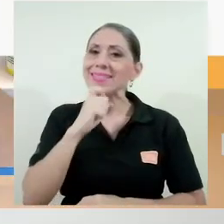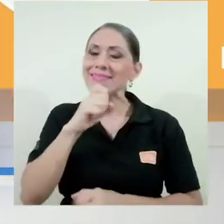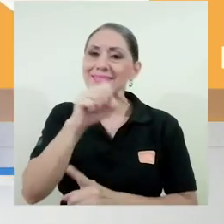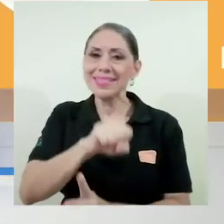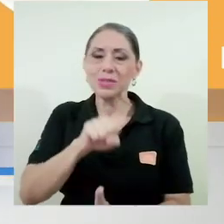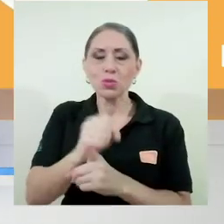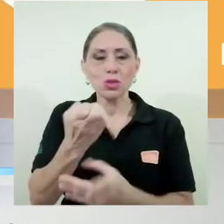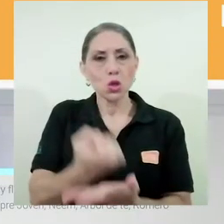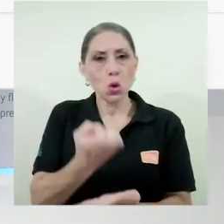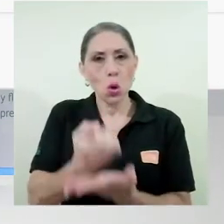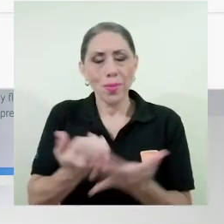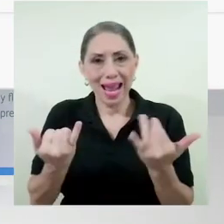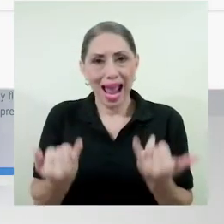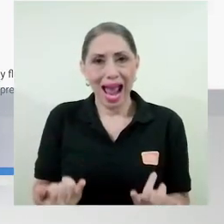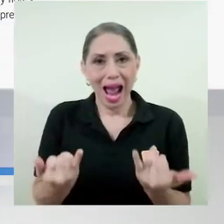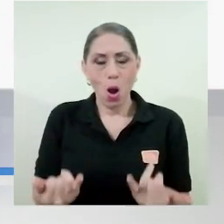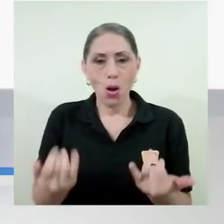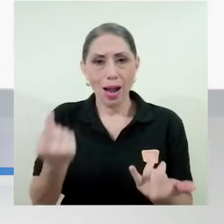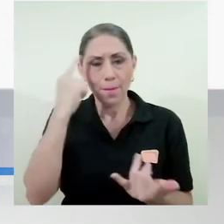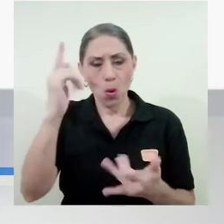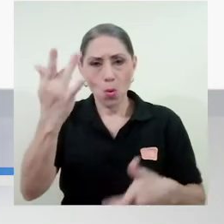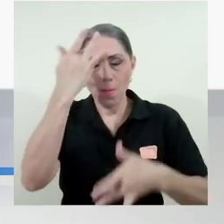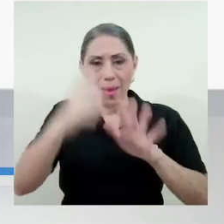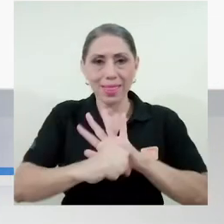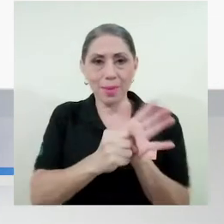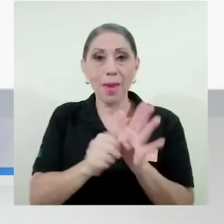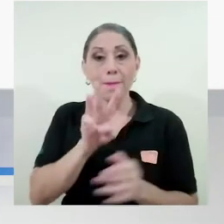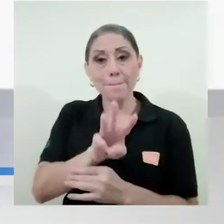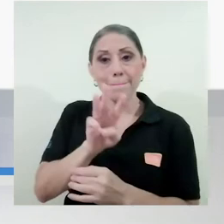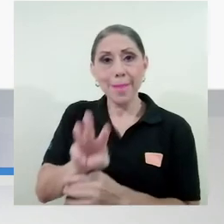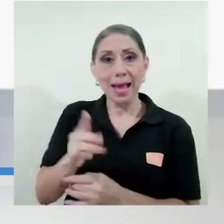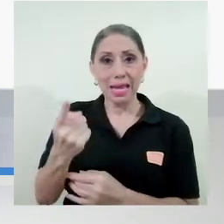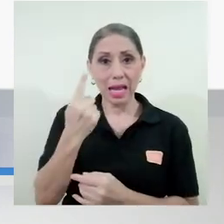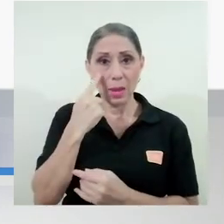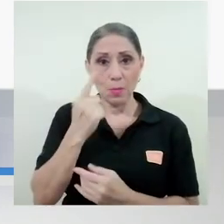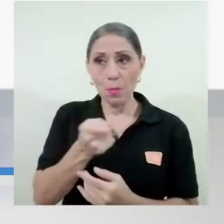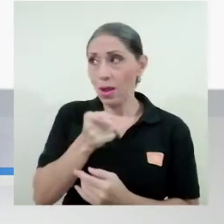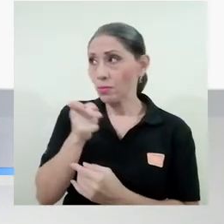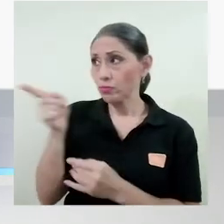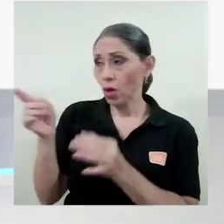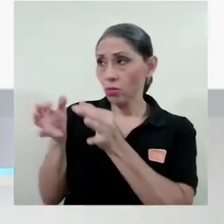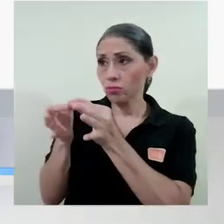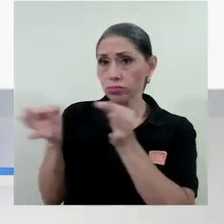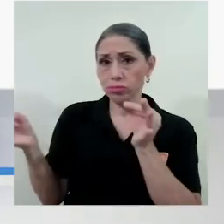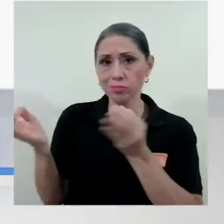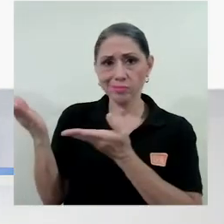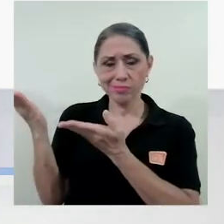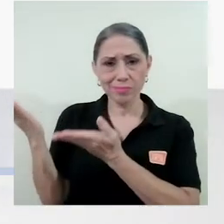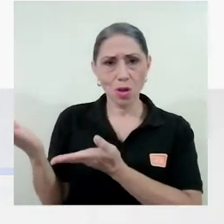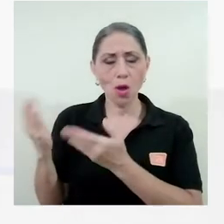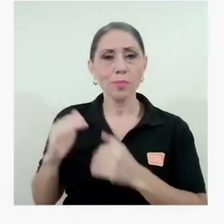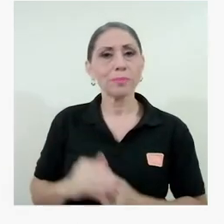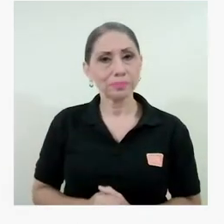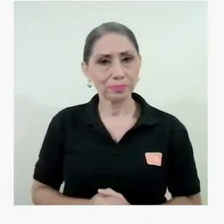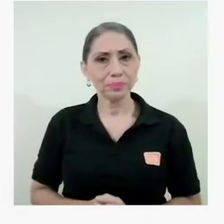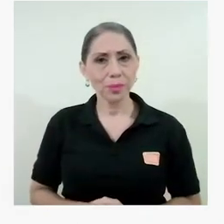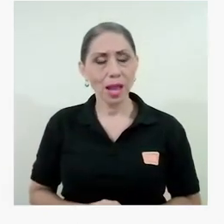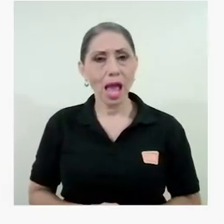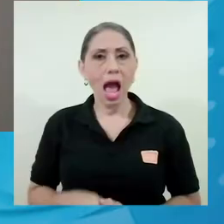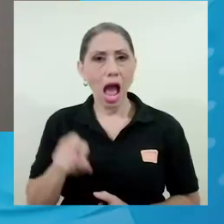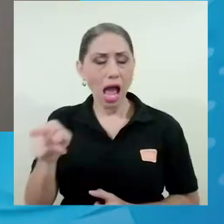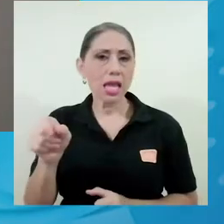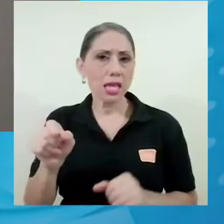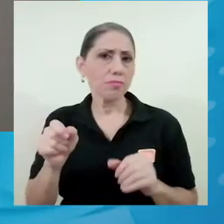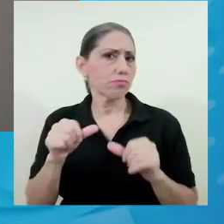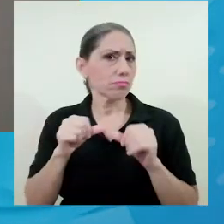generado la pandemia. La página web expopimevirtual.srp.ucr.ac.cr